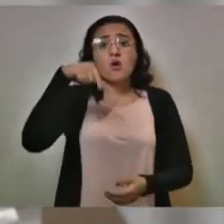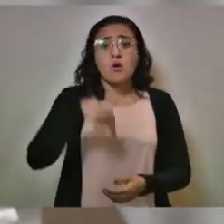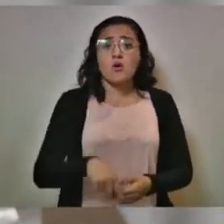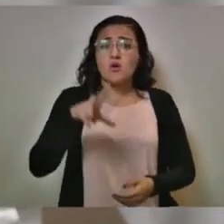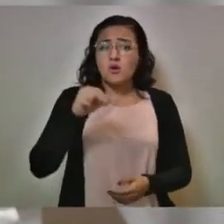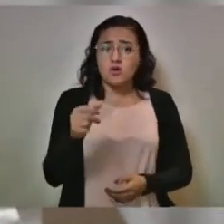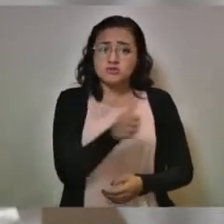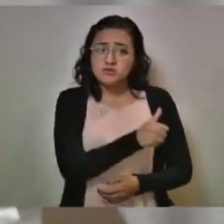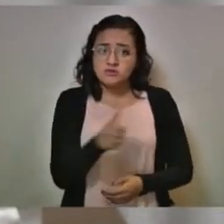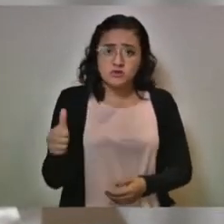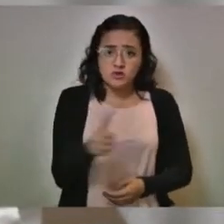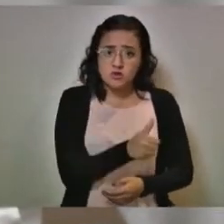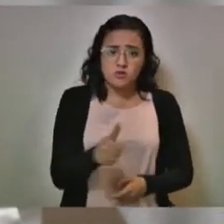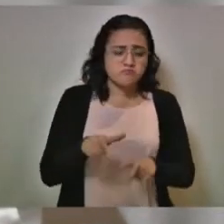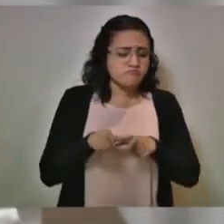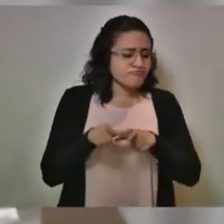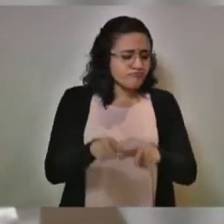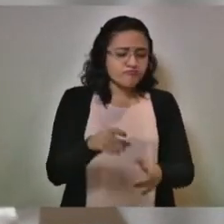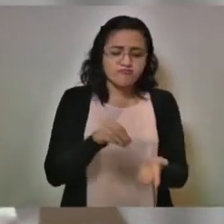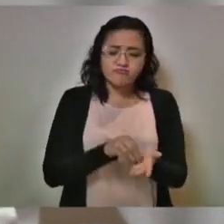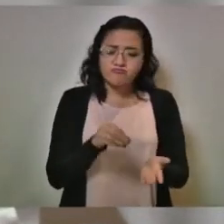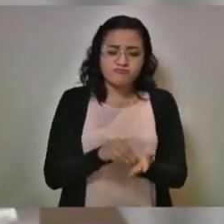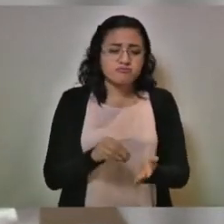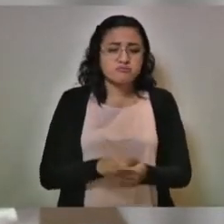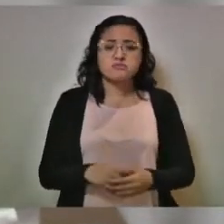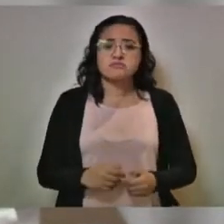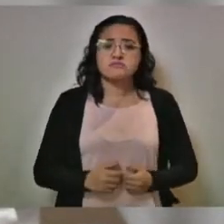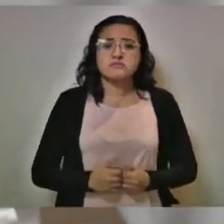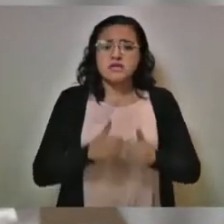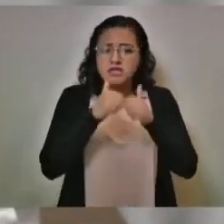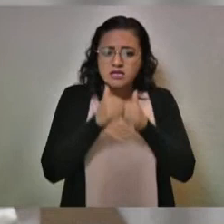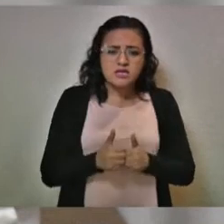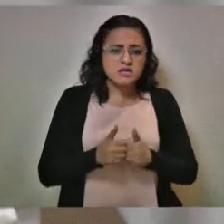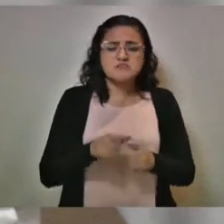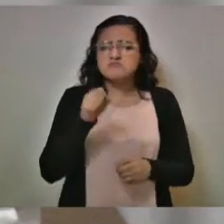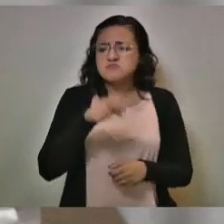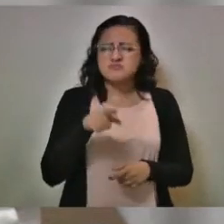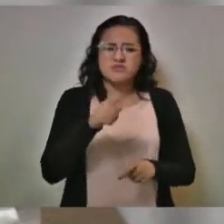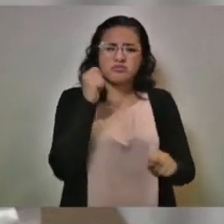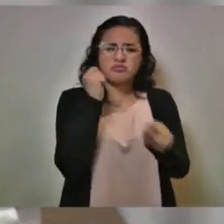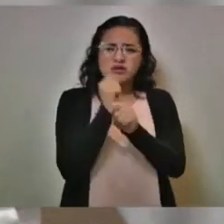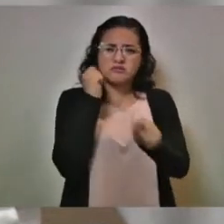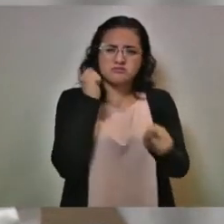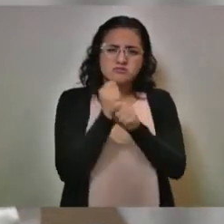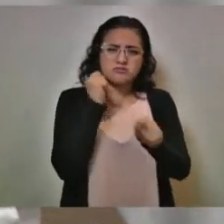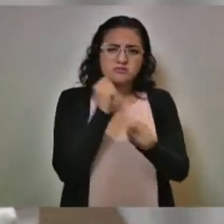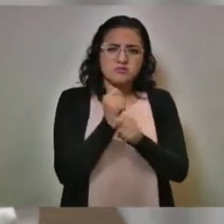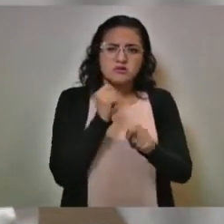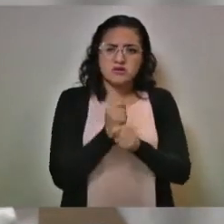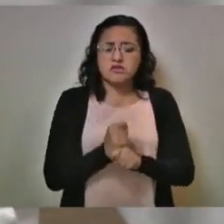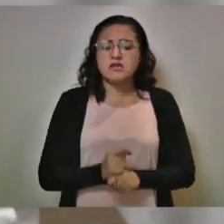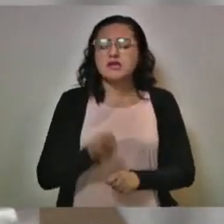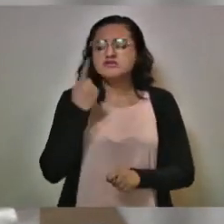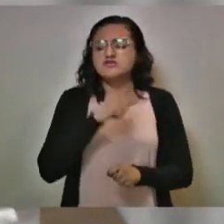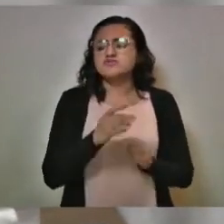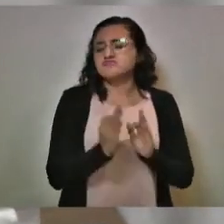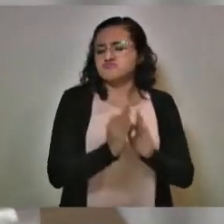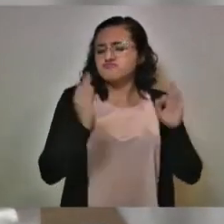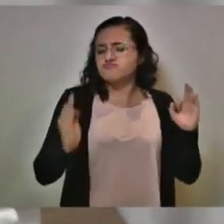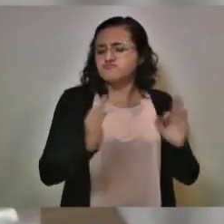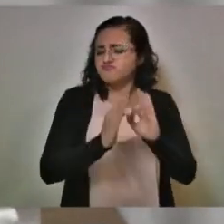circula, se queda la regulación en el transporte sobre sana